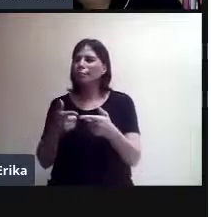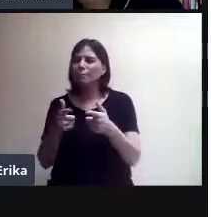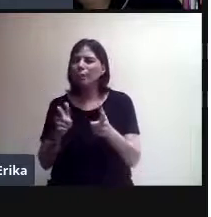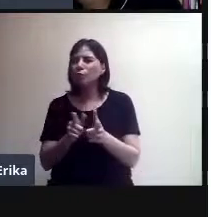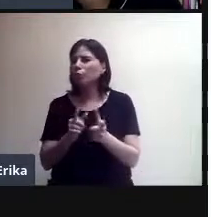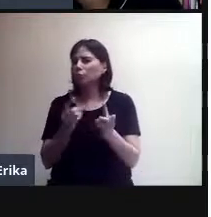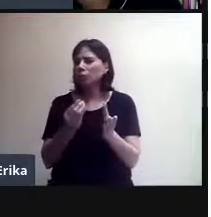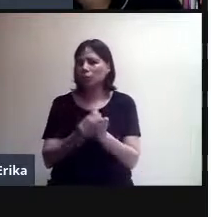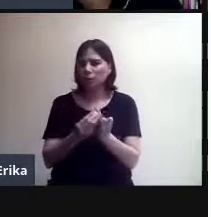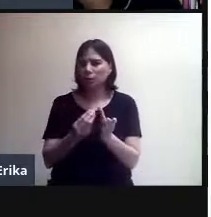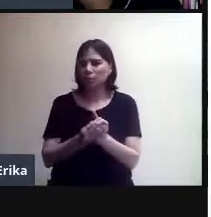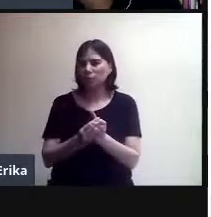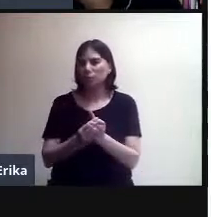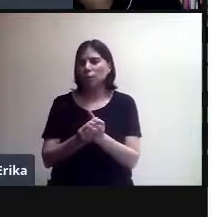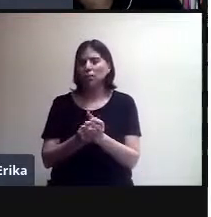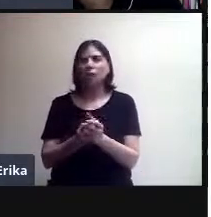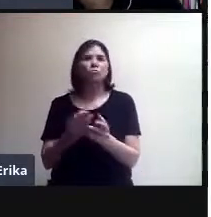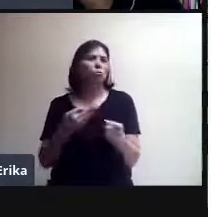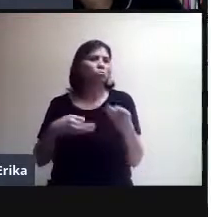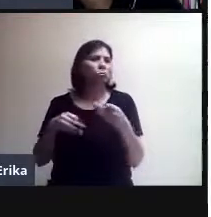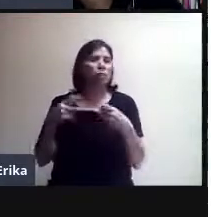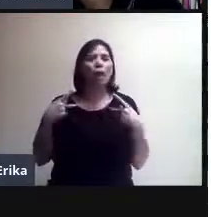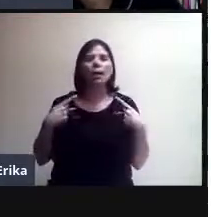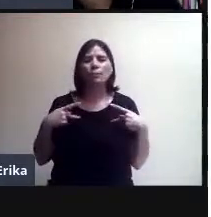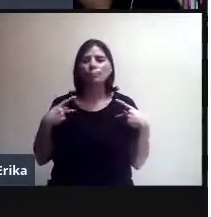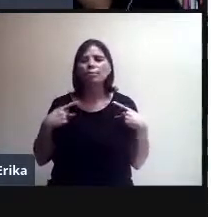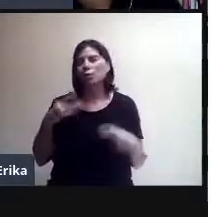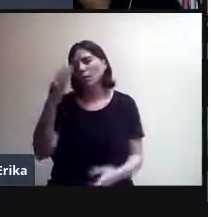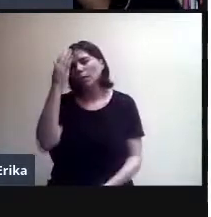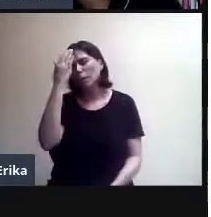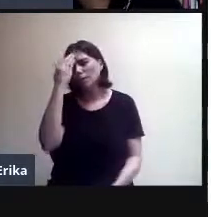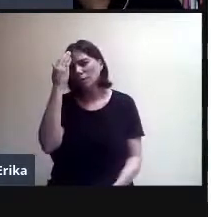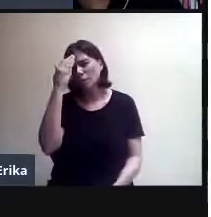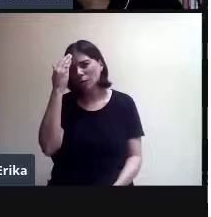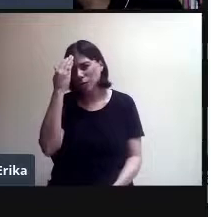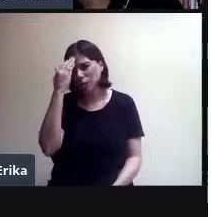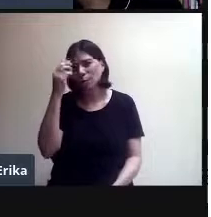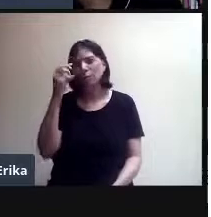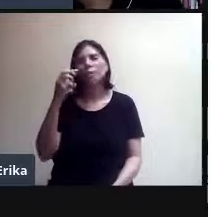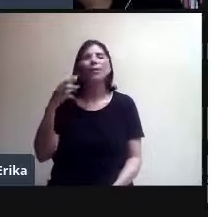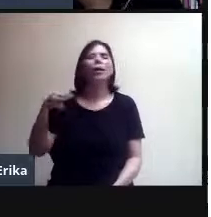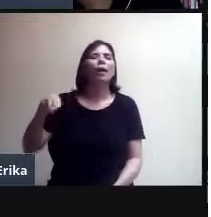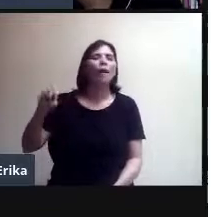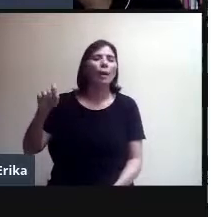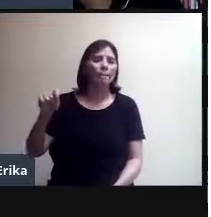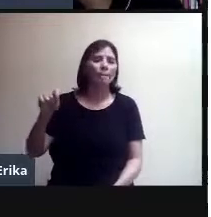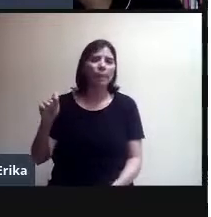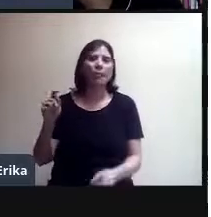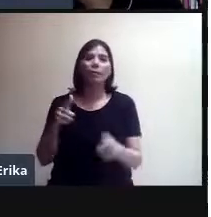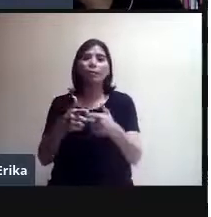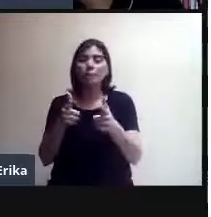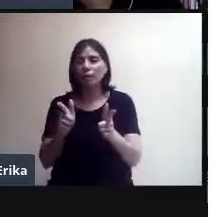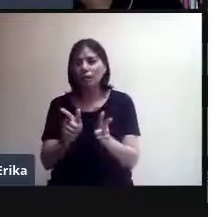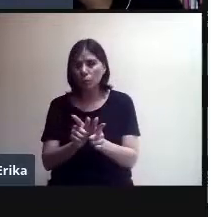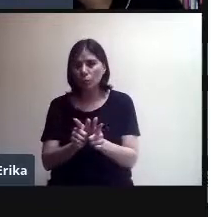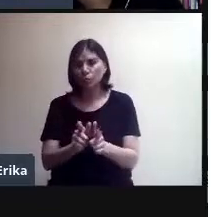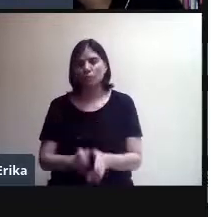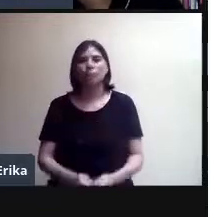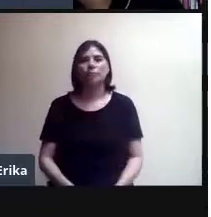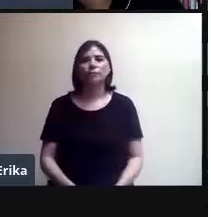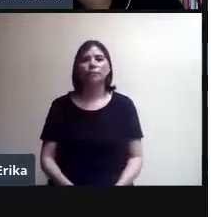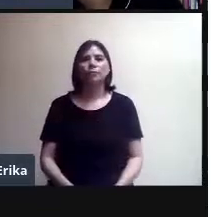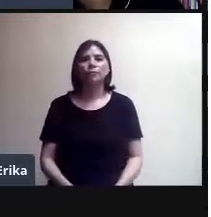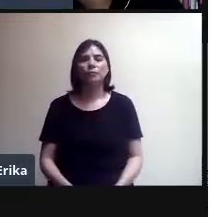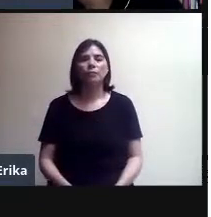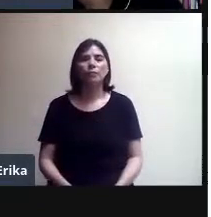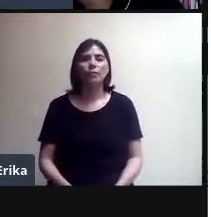tiene ahí presente y ya sabemos que el MIT del salón es ese. De cualquier forma, si por algo se